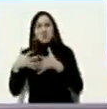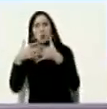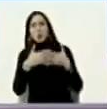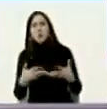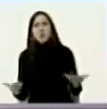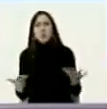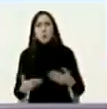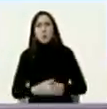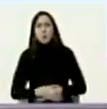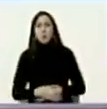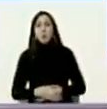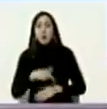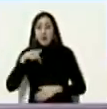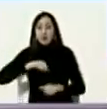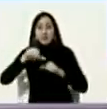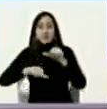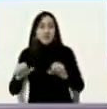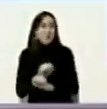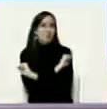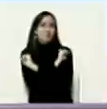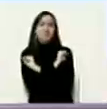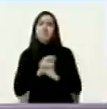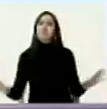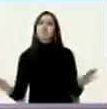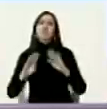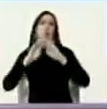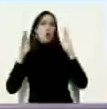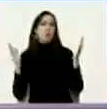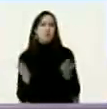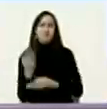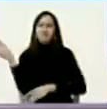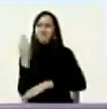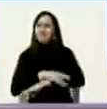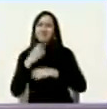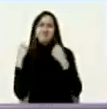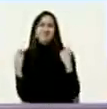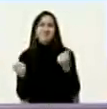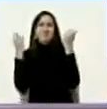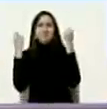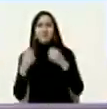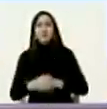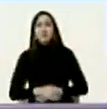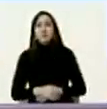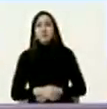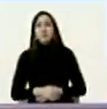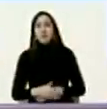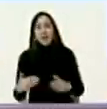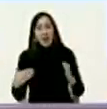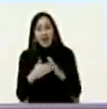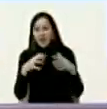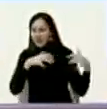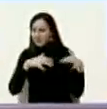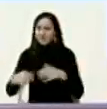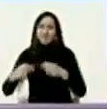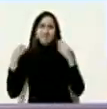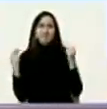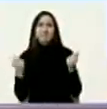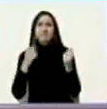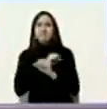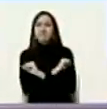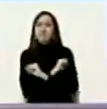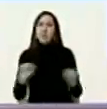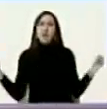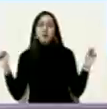siglo XXI se tiene que acabar el mundo de las sanciones del intervencionismo militar de las guerras del hegemonismo